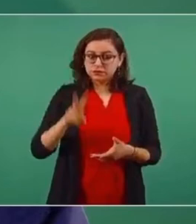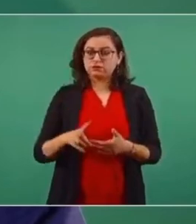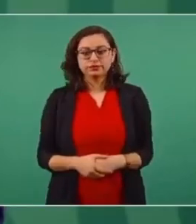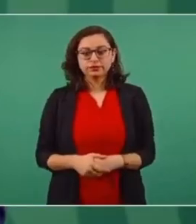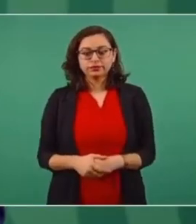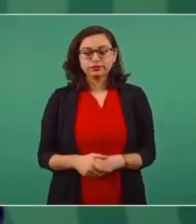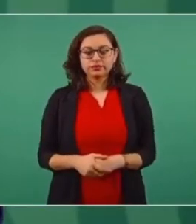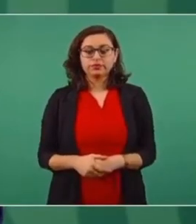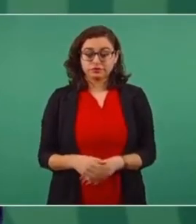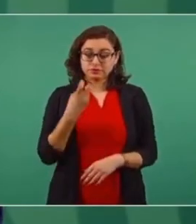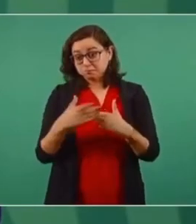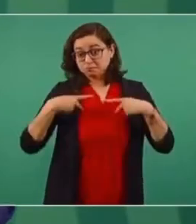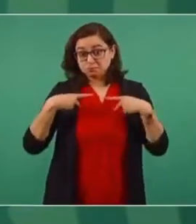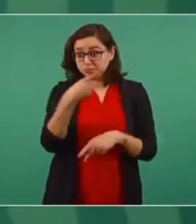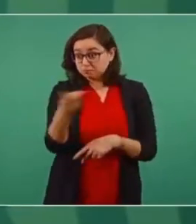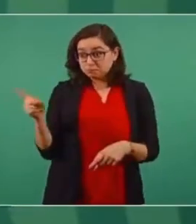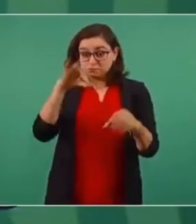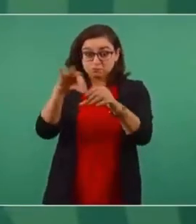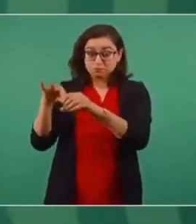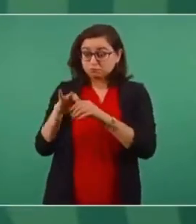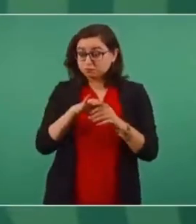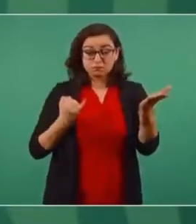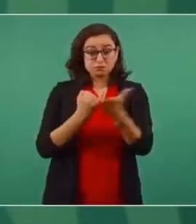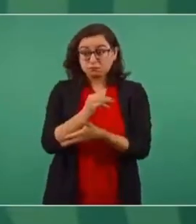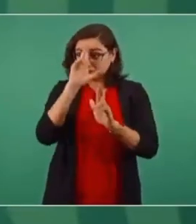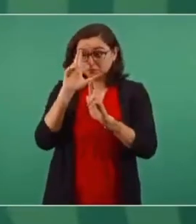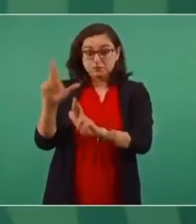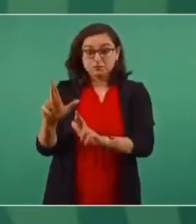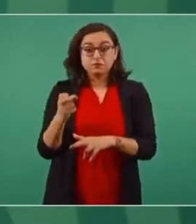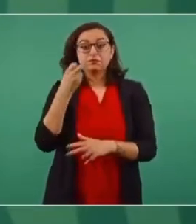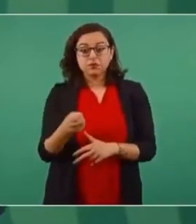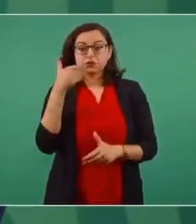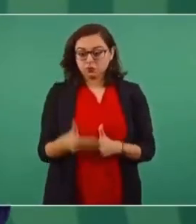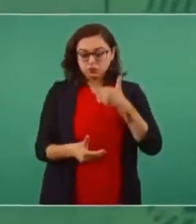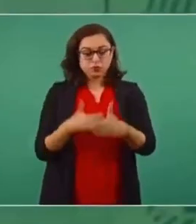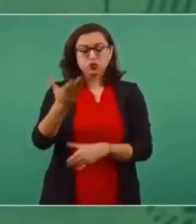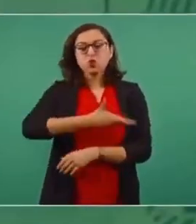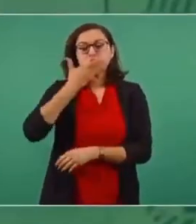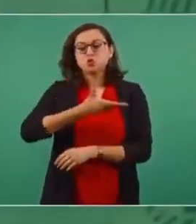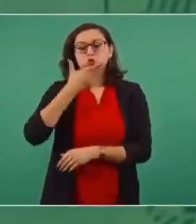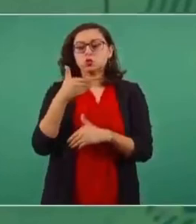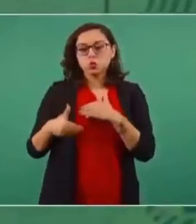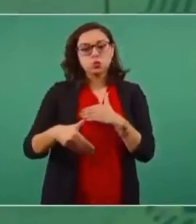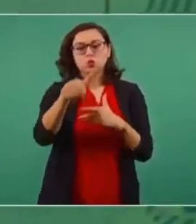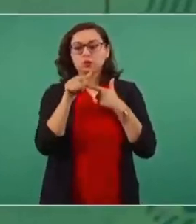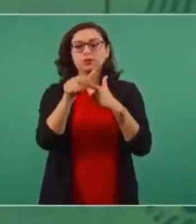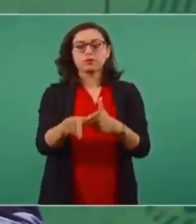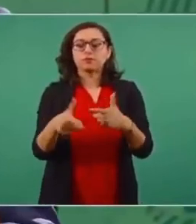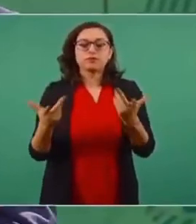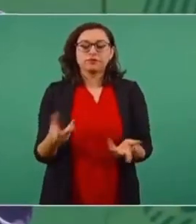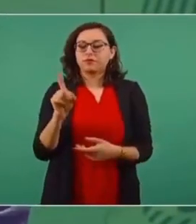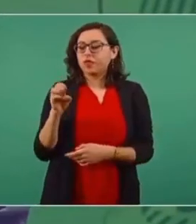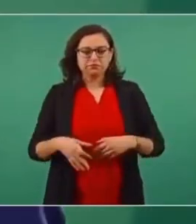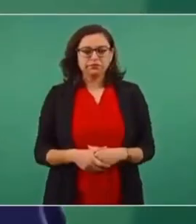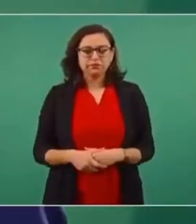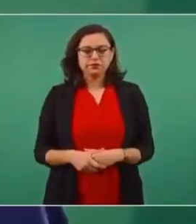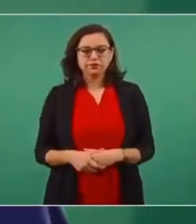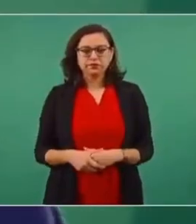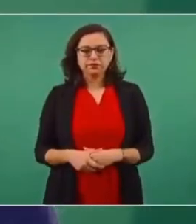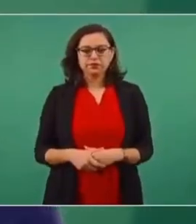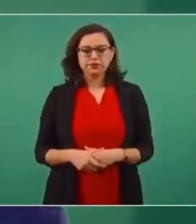pacífica. Ese es el llamado. Y si así nos seguimos comportando en el futuro, ya va a ser un hábito la democracia.